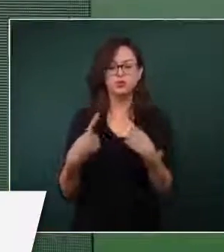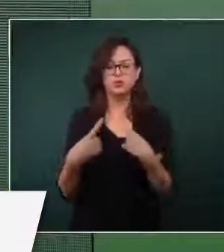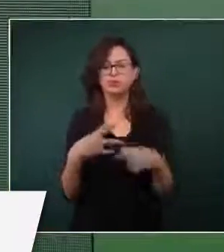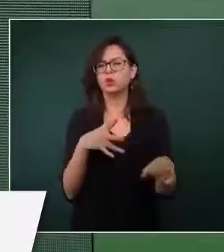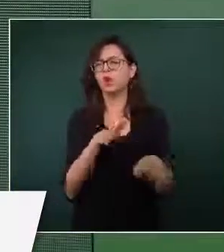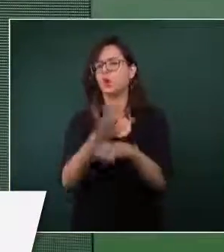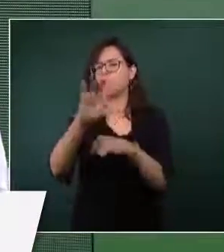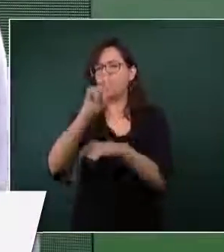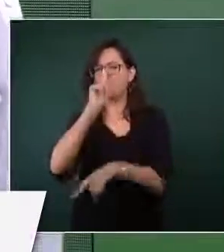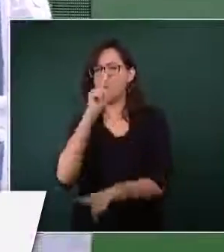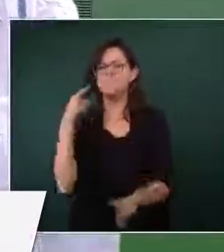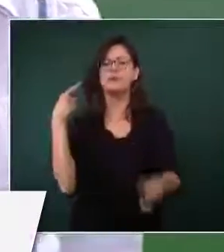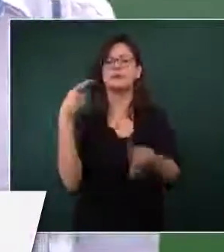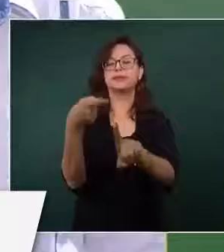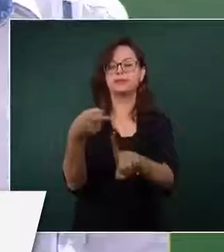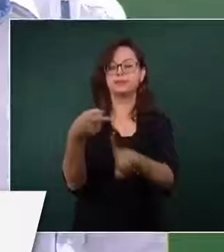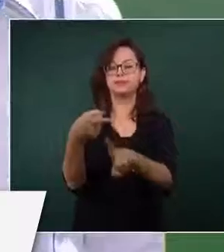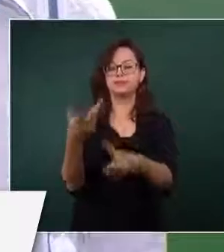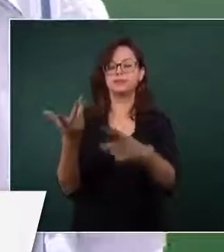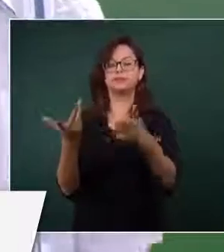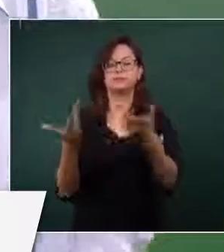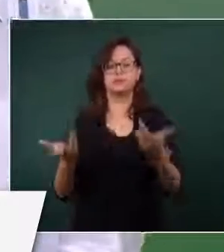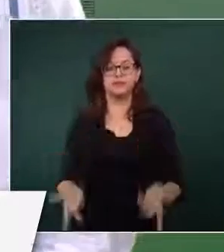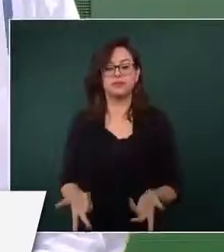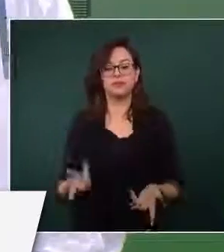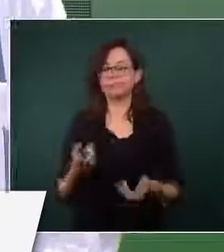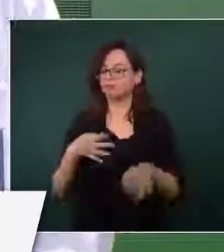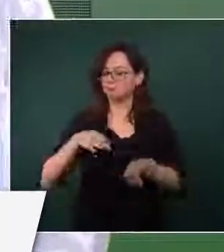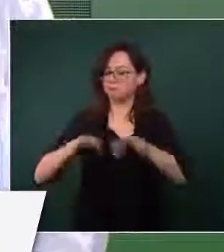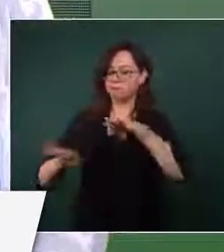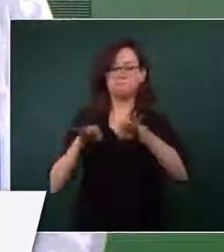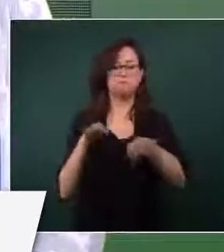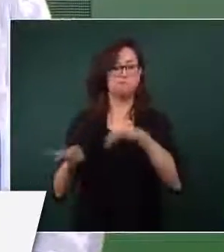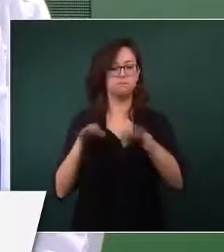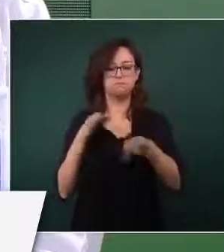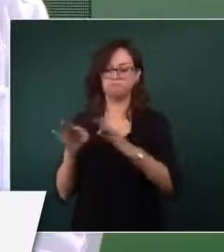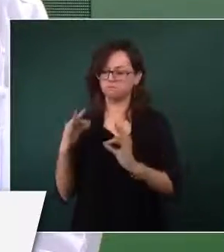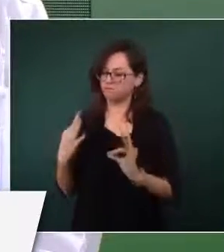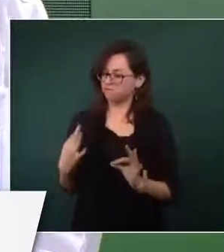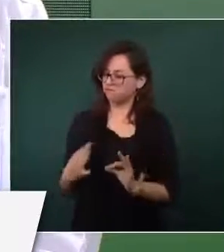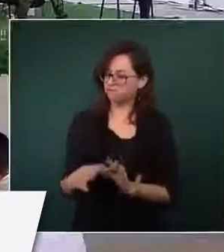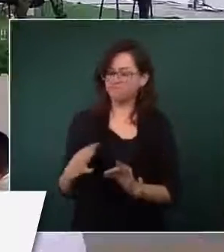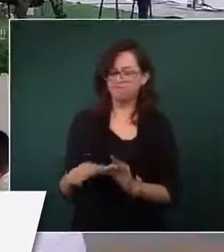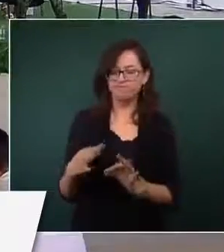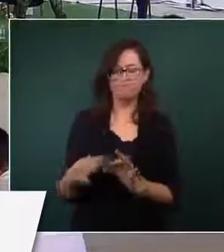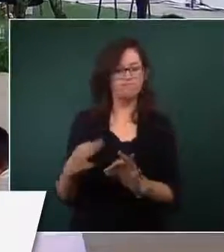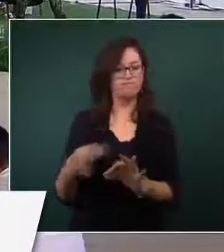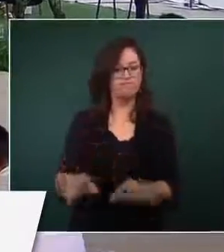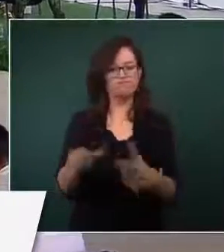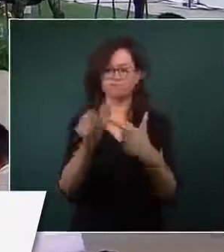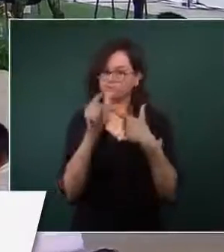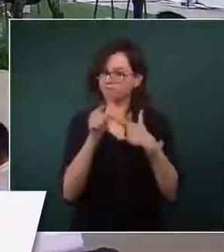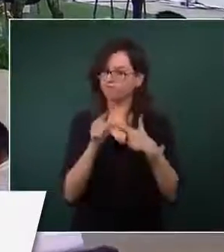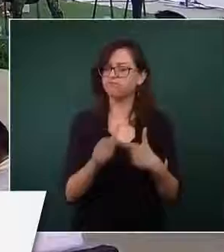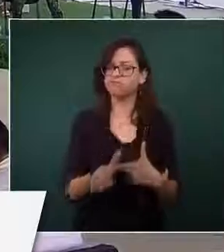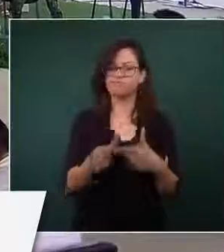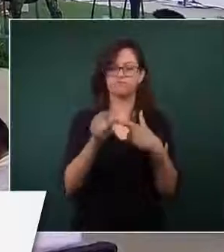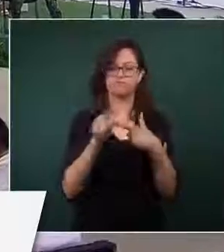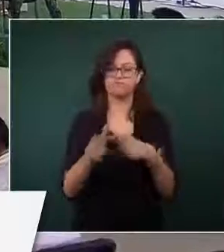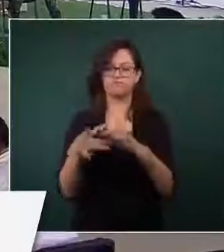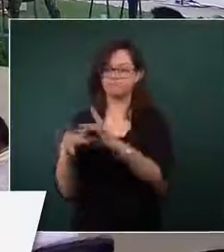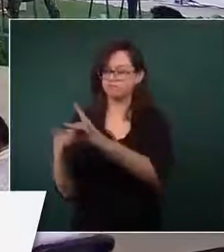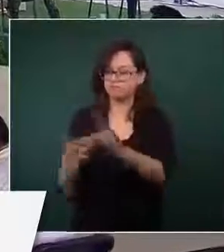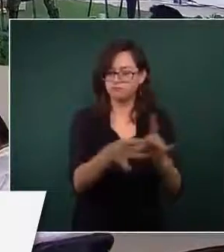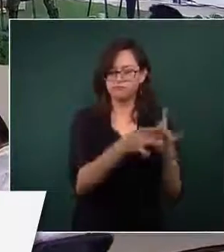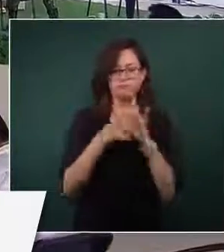ese método de trabajo, de seguir unidos,